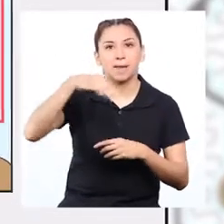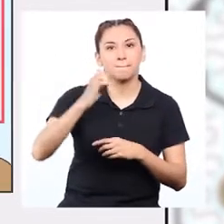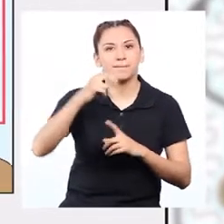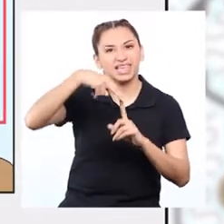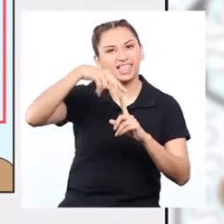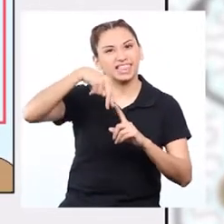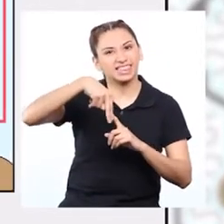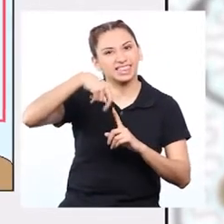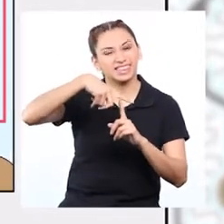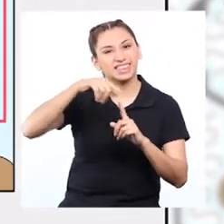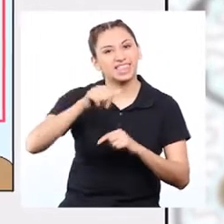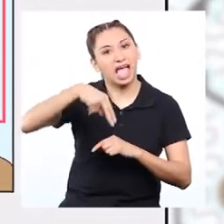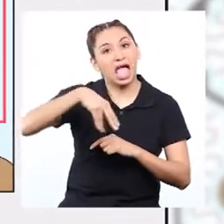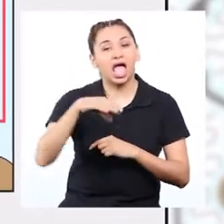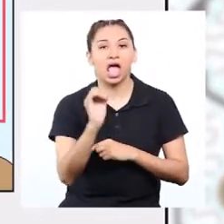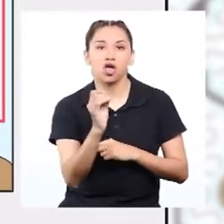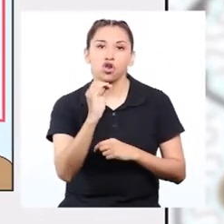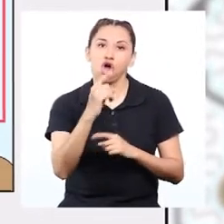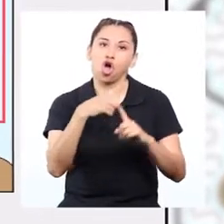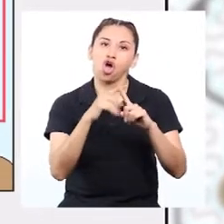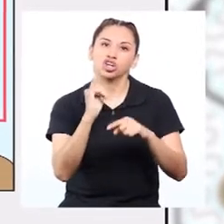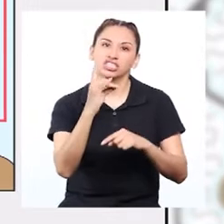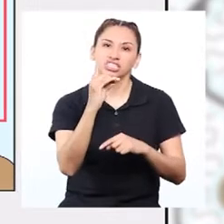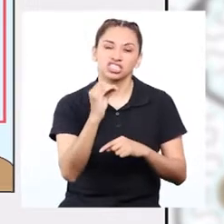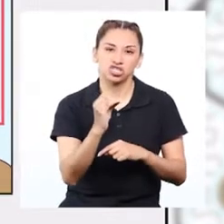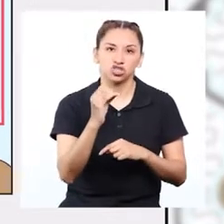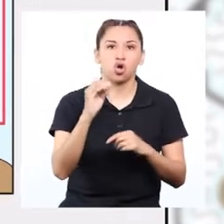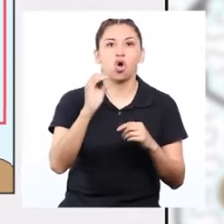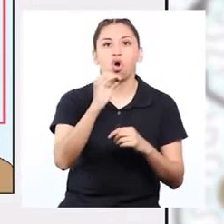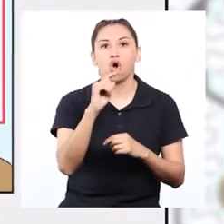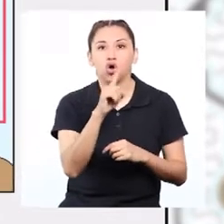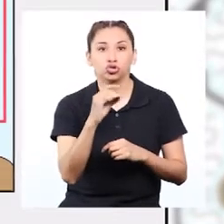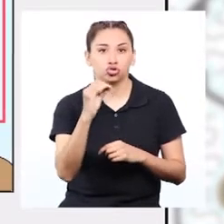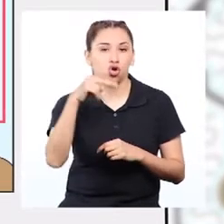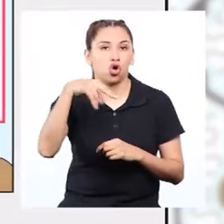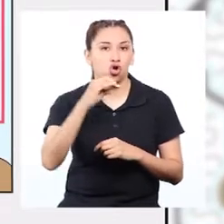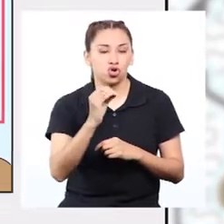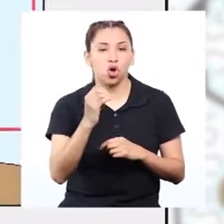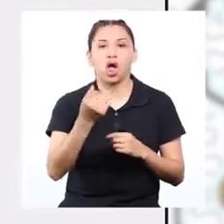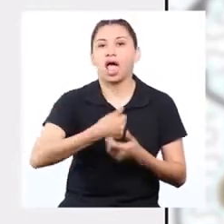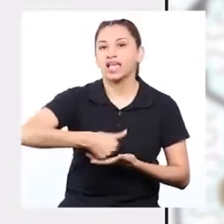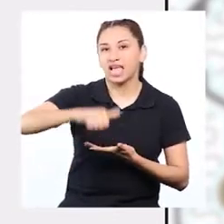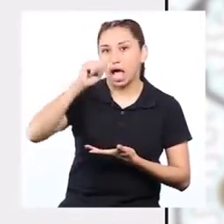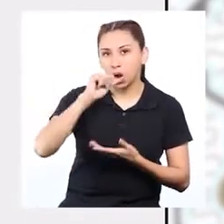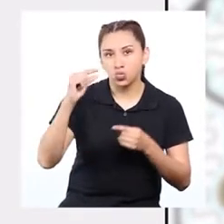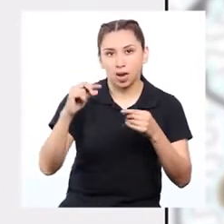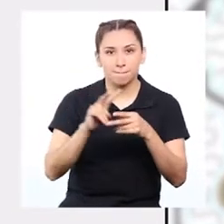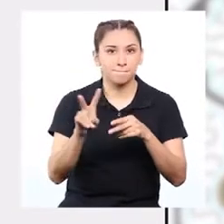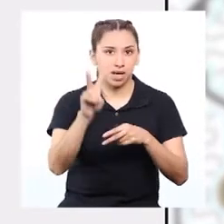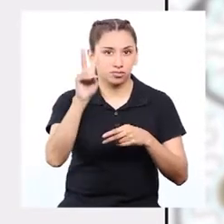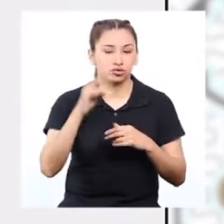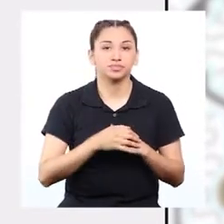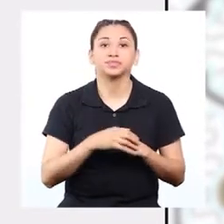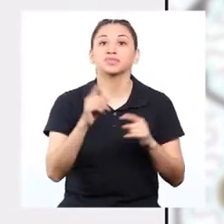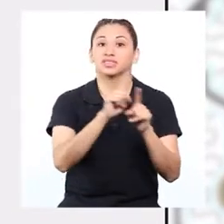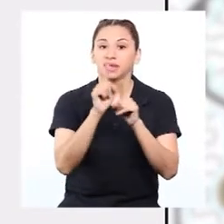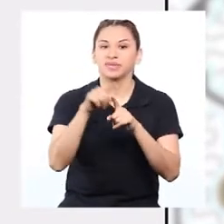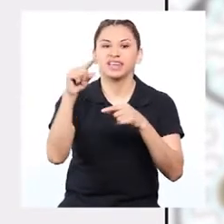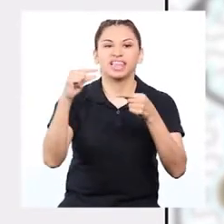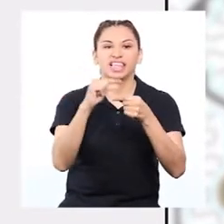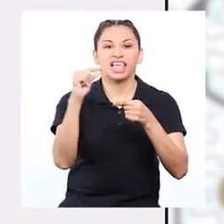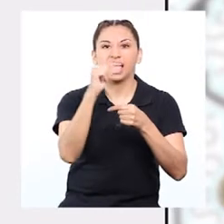como el metano, dióxido de carbono, óxido de nitrógeno, ozono y vapor de agua. Estos gases son